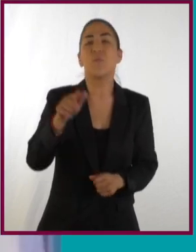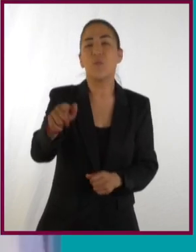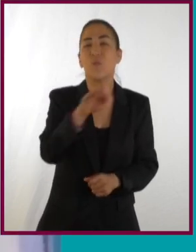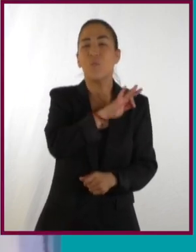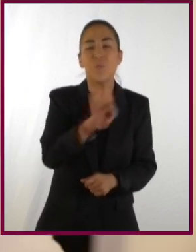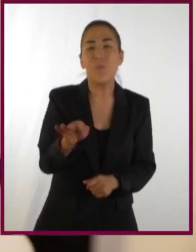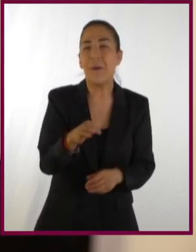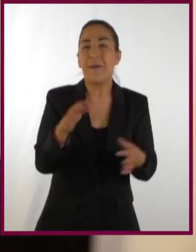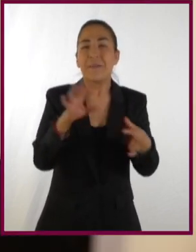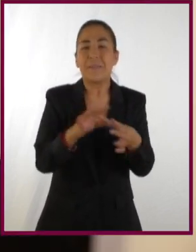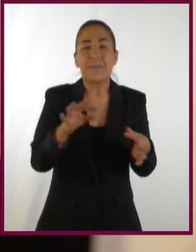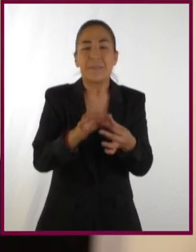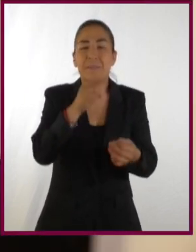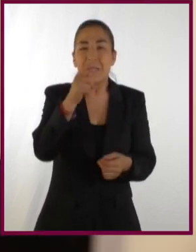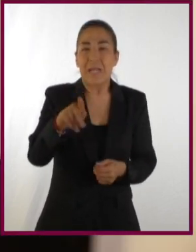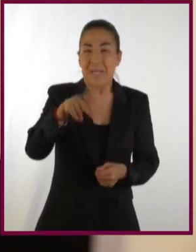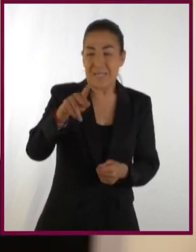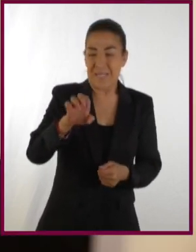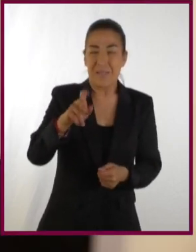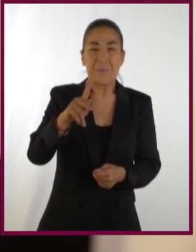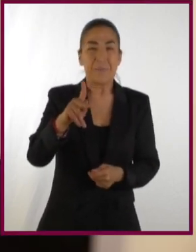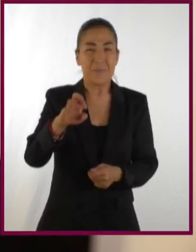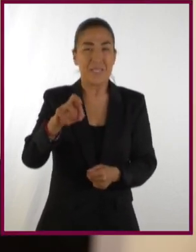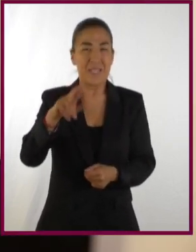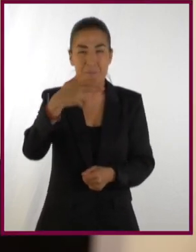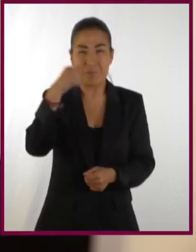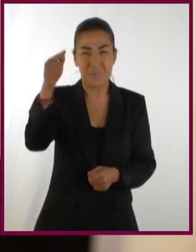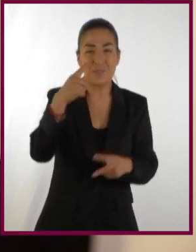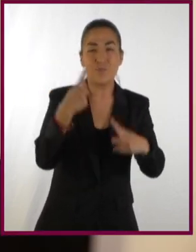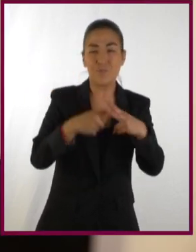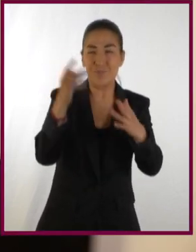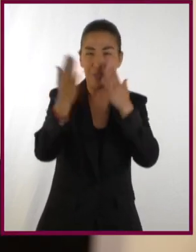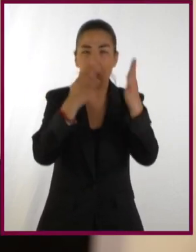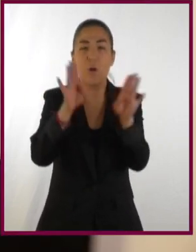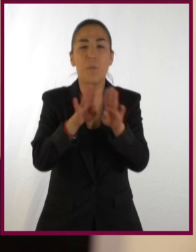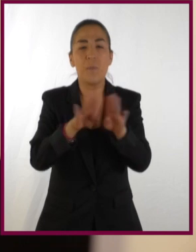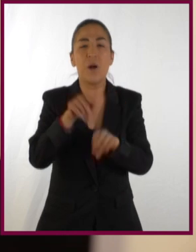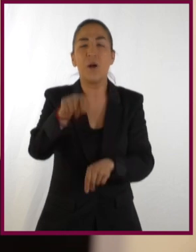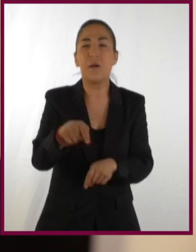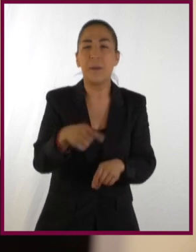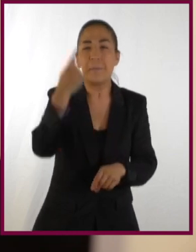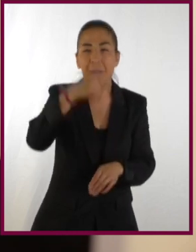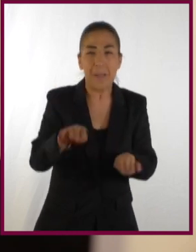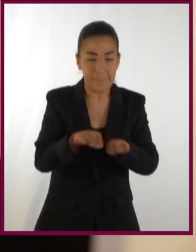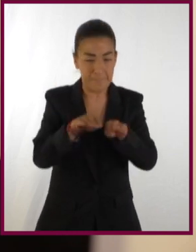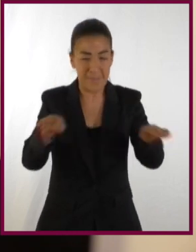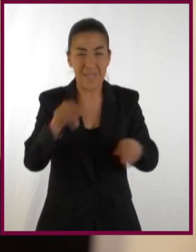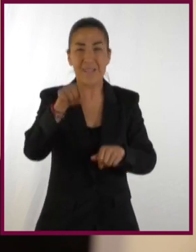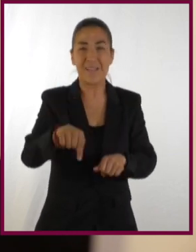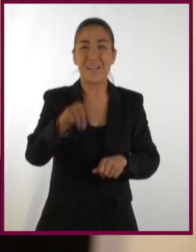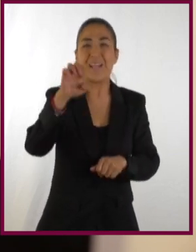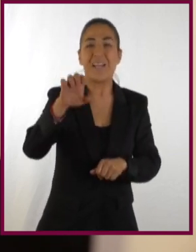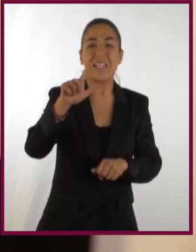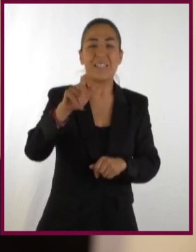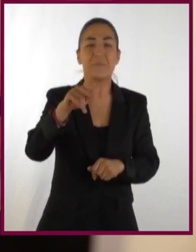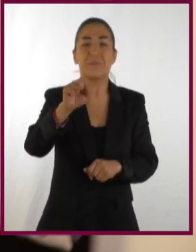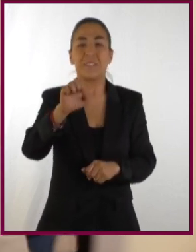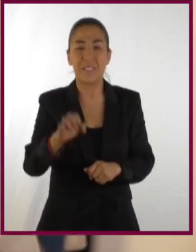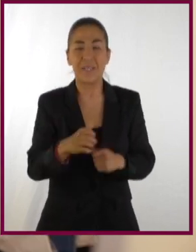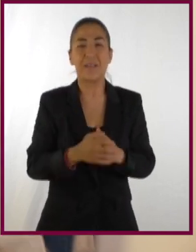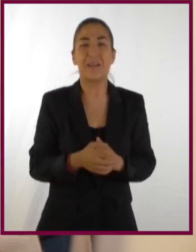número, ¿no? Edith, ¿podríamos decir entonces que Kepler utilizó los datos de Tico Brahe para